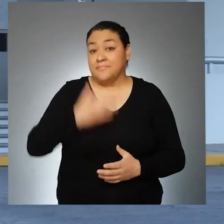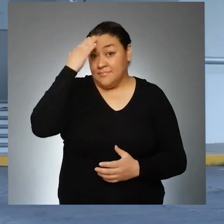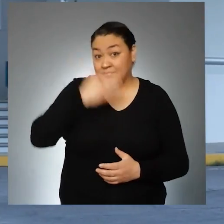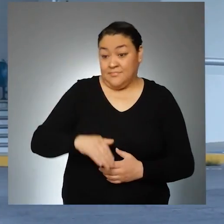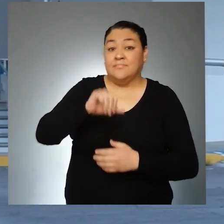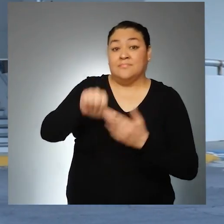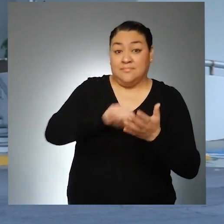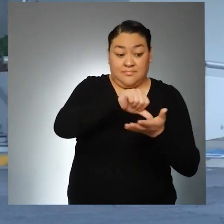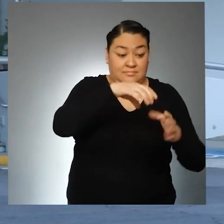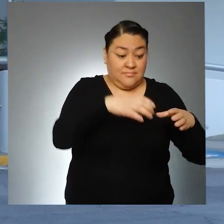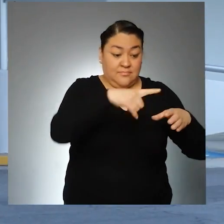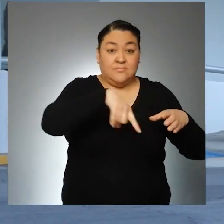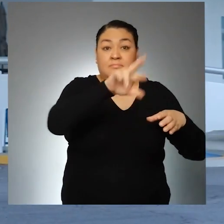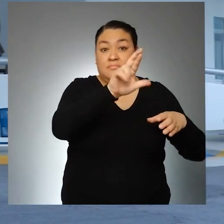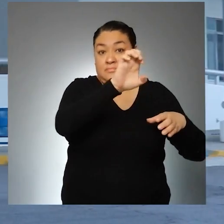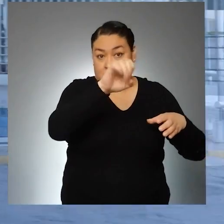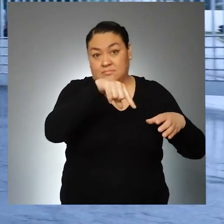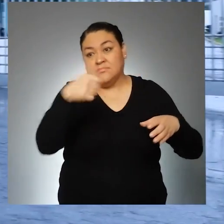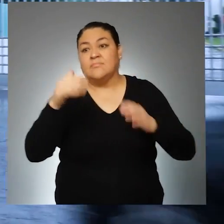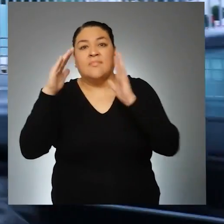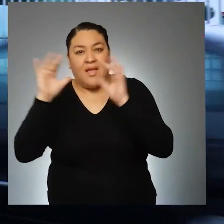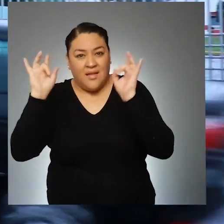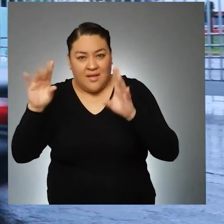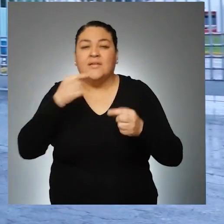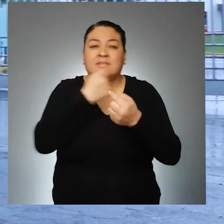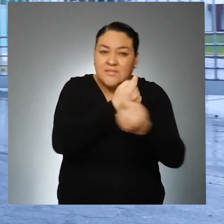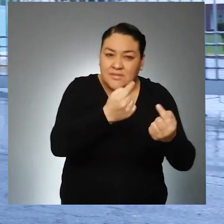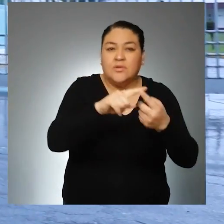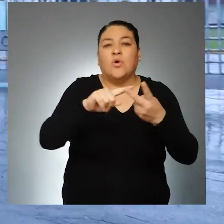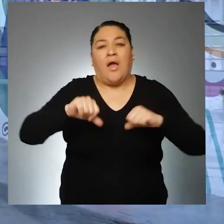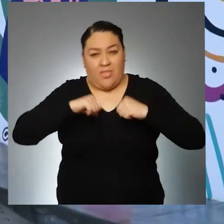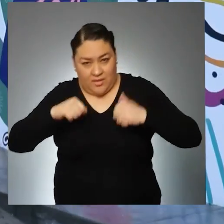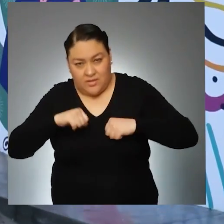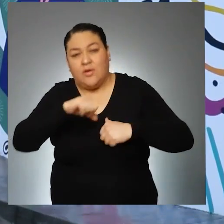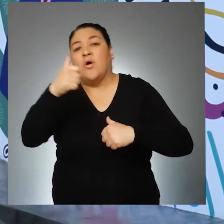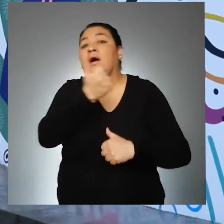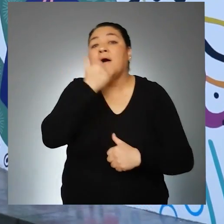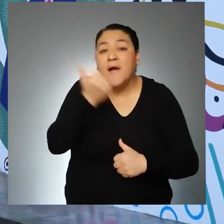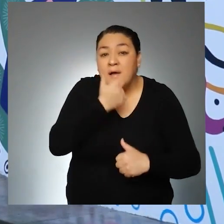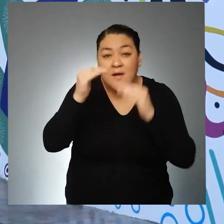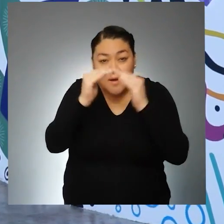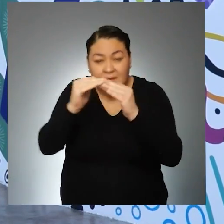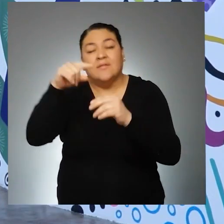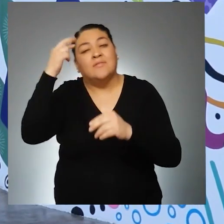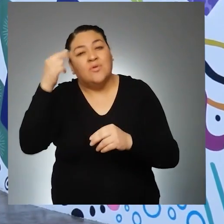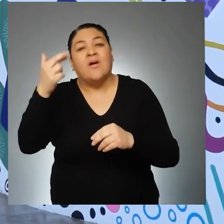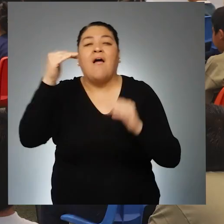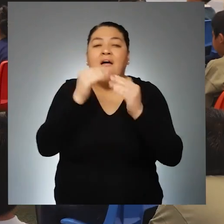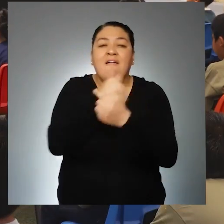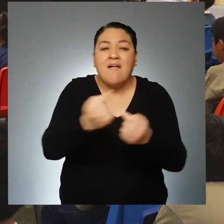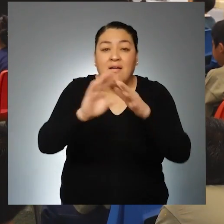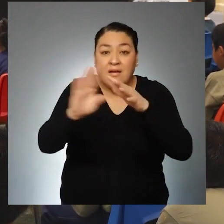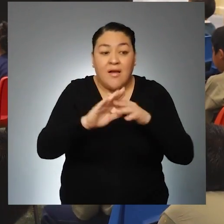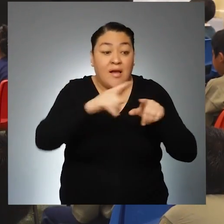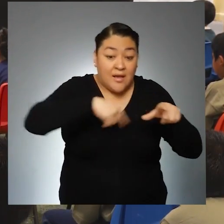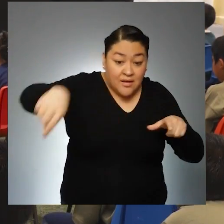Mediante el Centro de Rehabilitación Integral Infantil y Casas de Ángeles de la Niñez, del Adolescente, del Estudiante y del Adolescente Migrante,